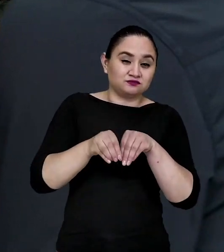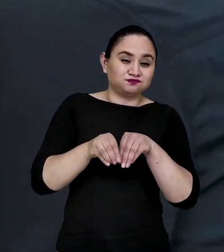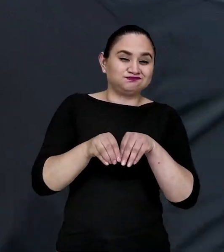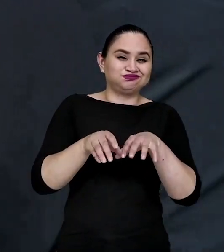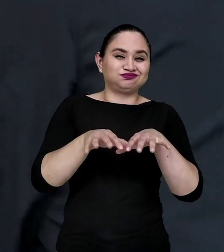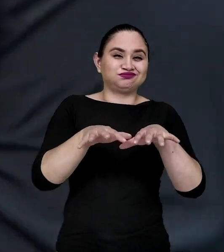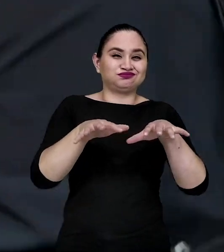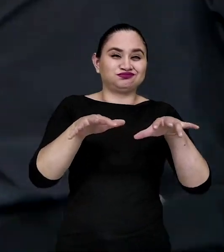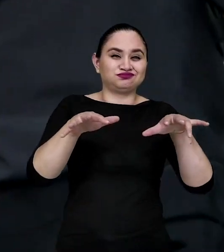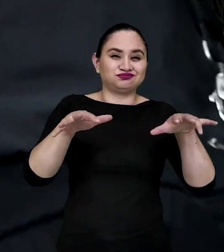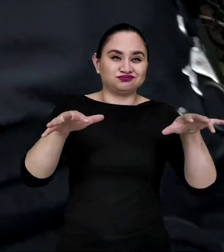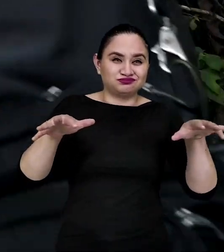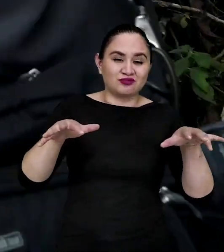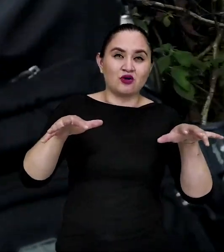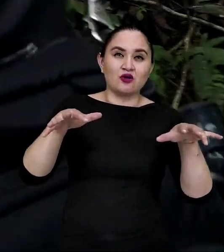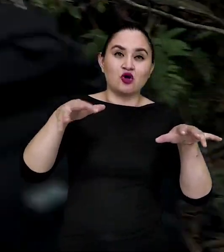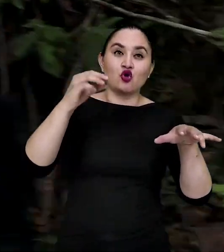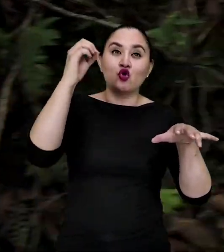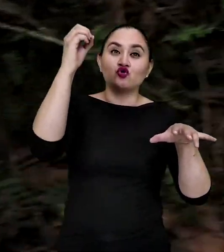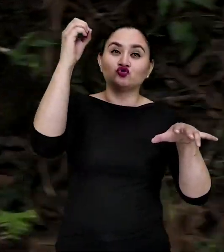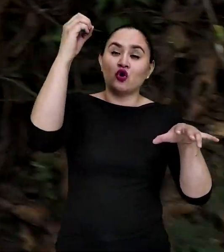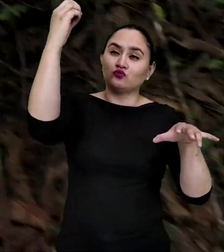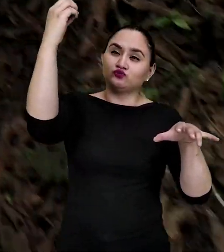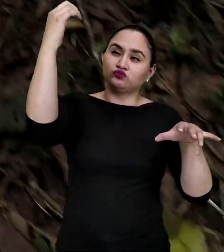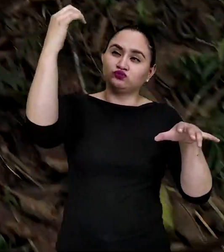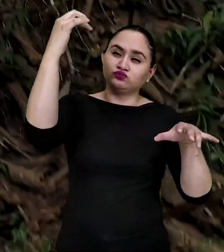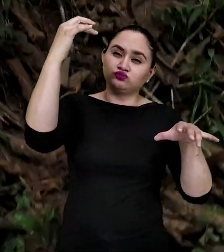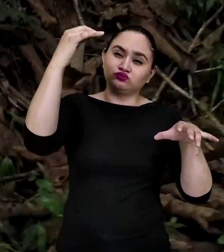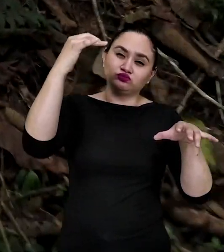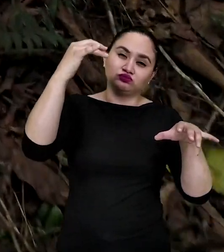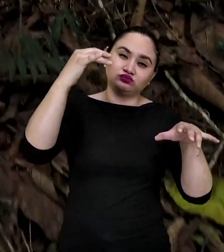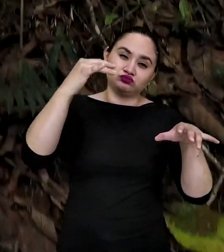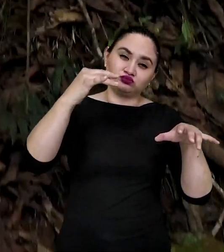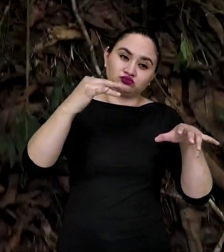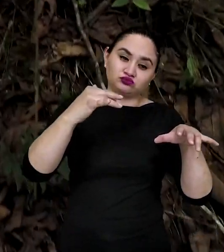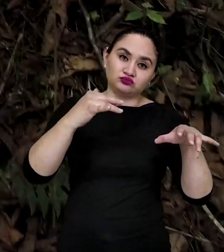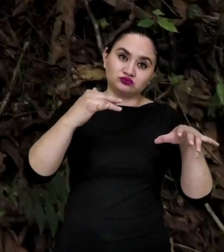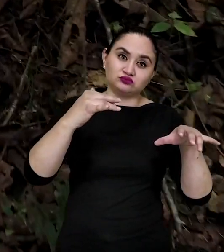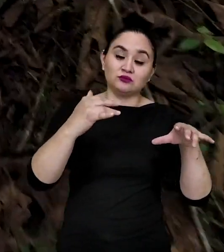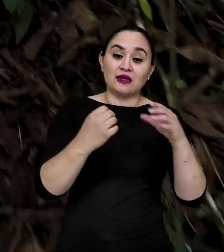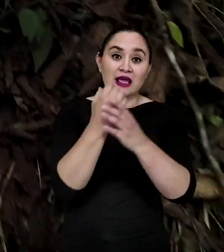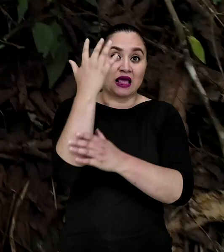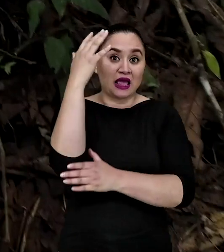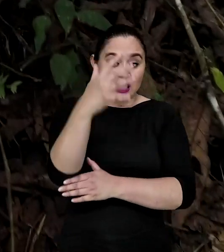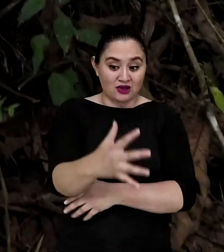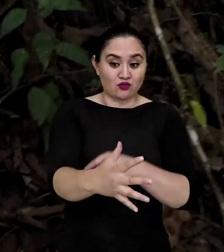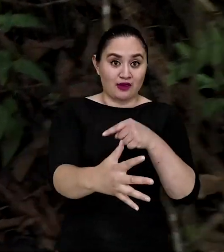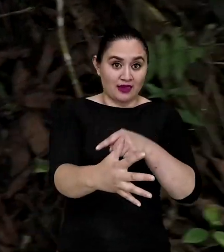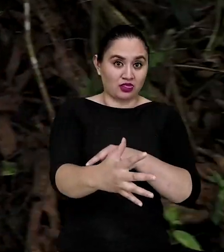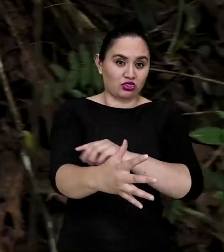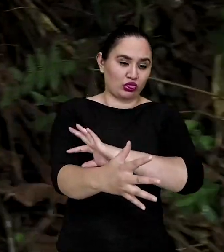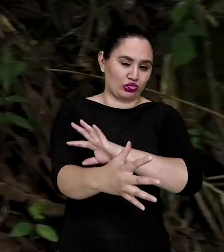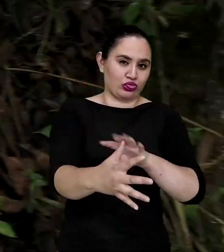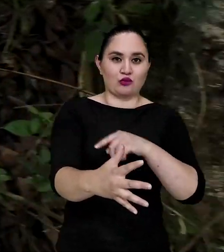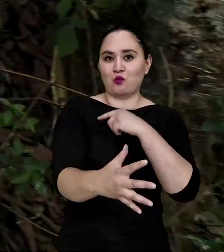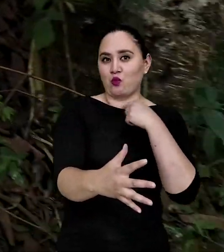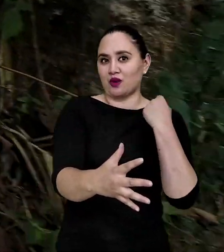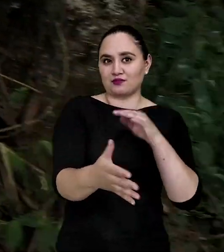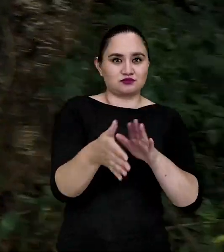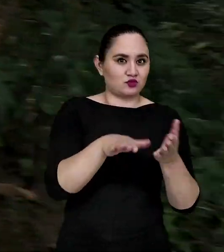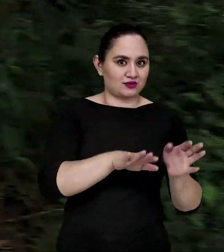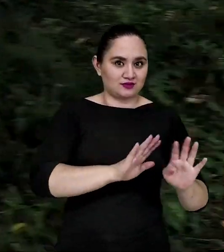un claro del bosque, lo que llamamos claro, el árbol se muere, pero tras esa muerte